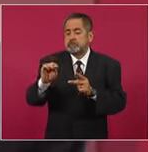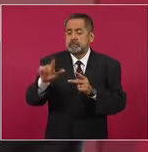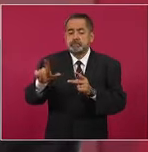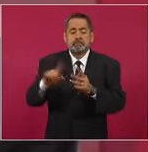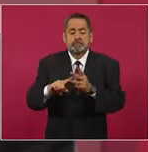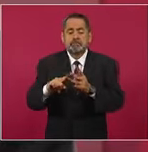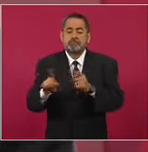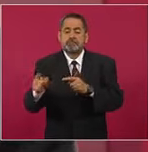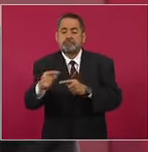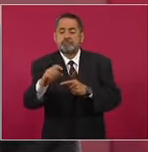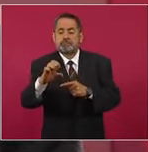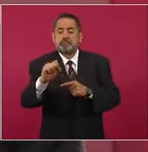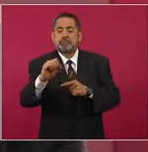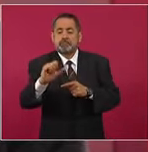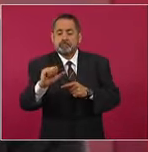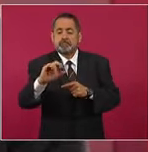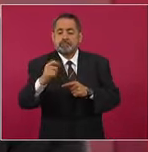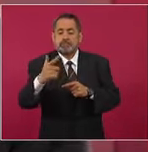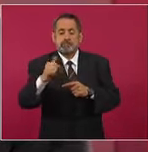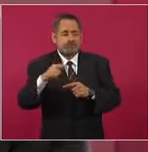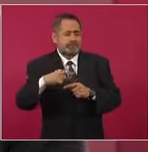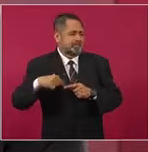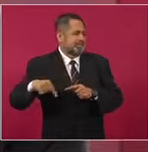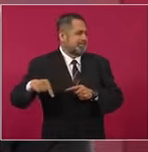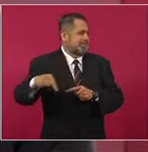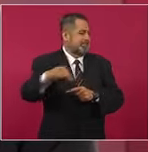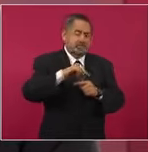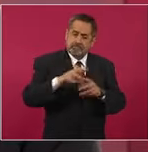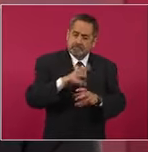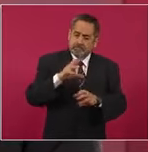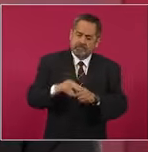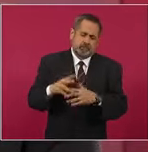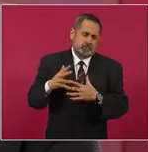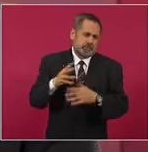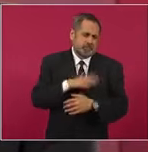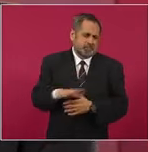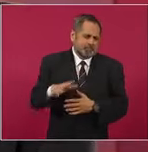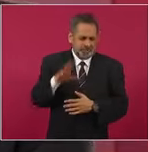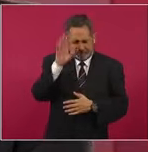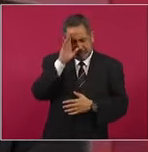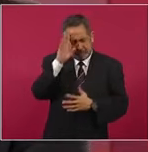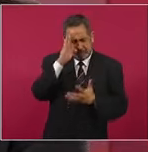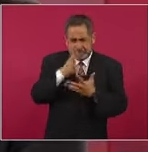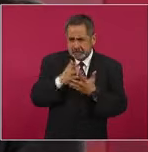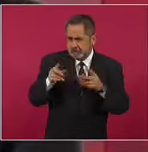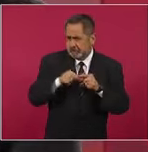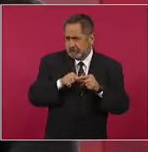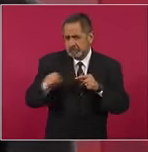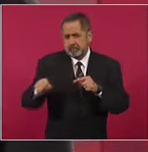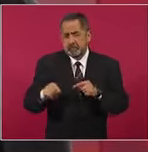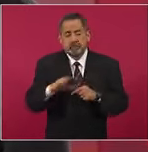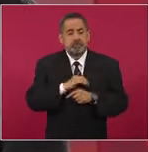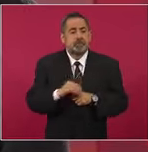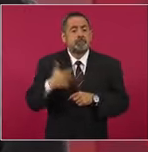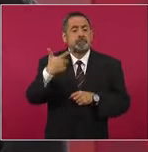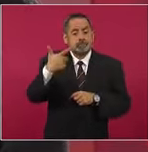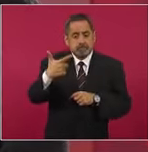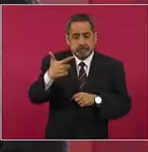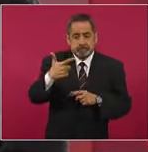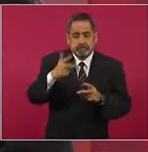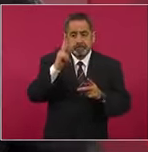Escárcega. Es una gran obra. Entonces, son siete tramos